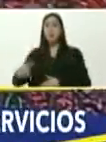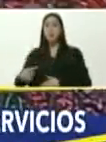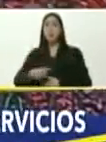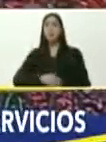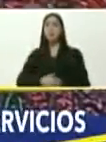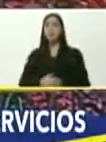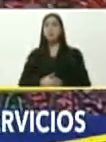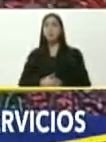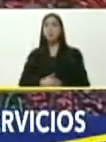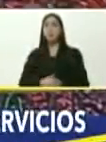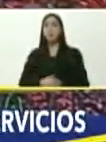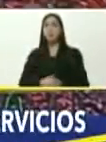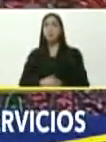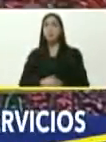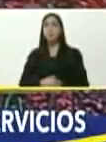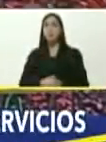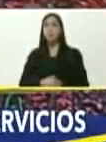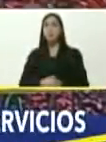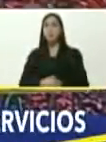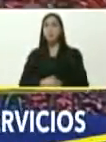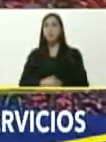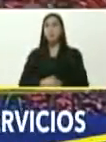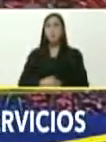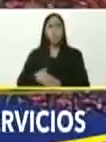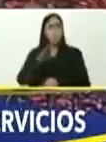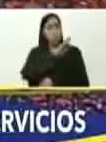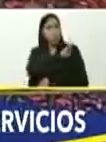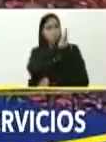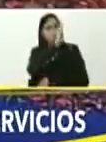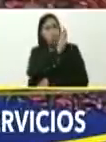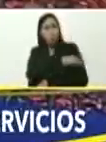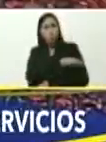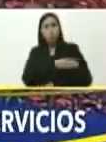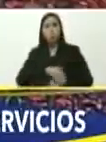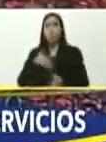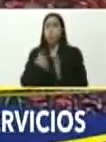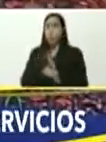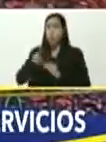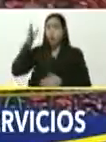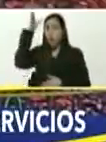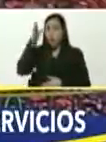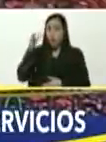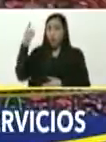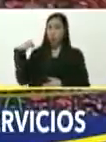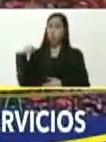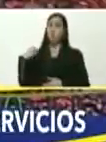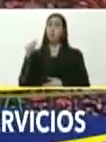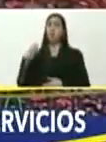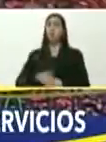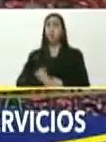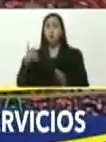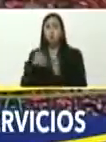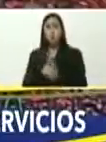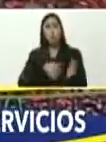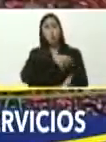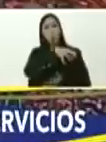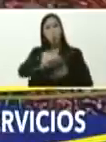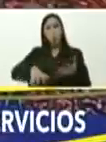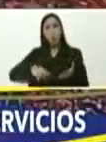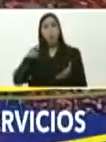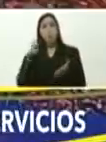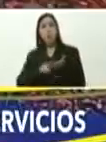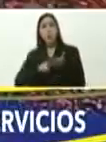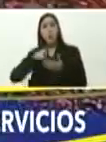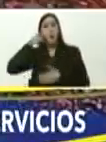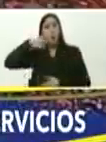es que, se ha fortalecido, el conocimiento, que tenemos, sobre los problemas, verdaderos, del